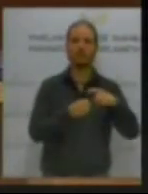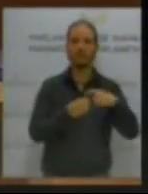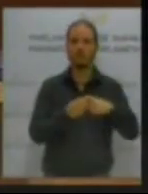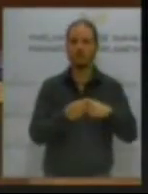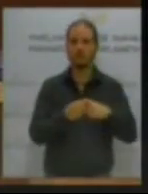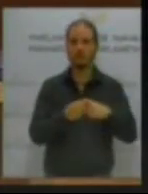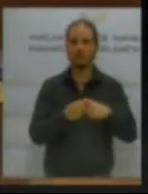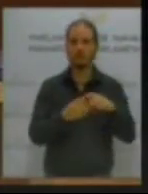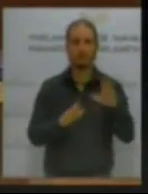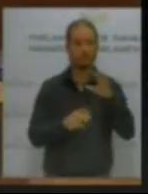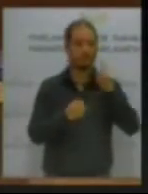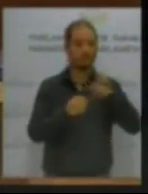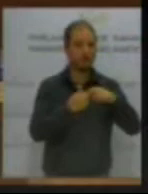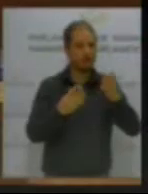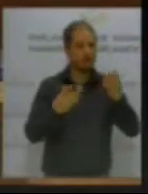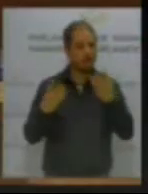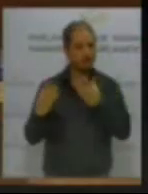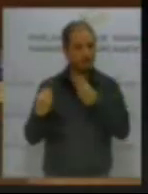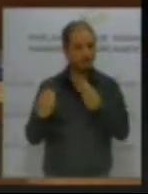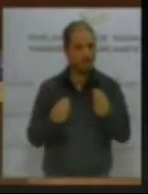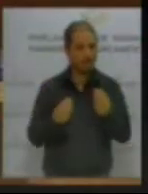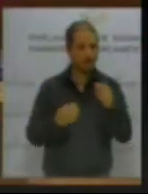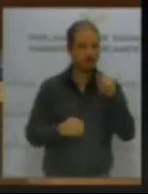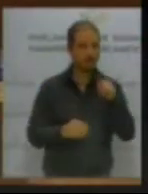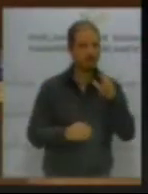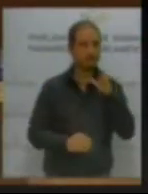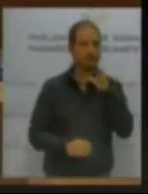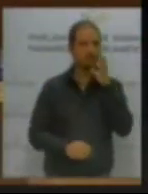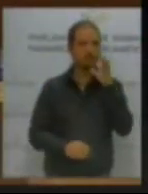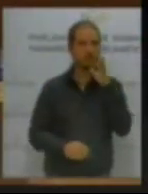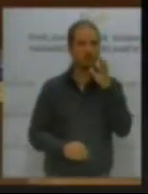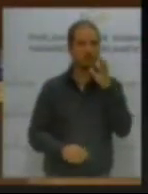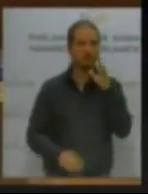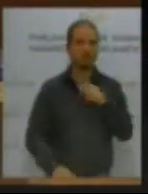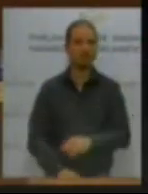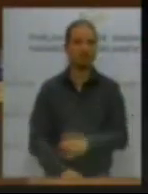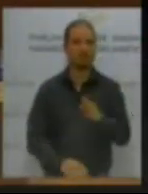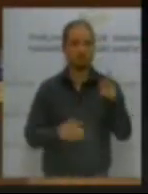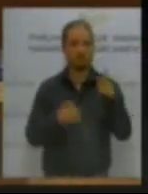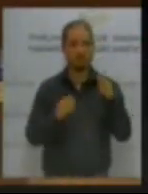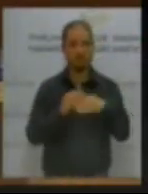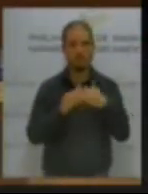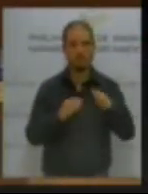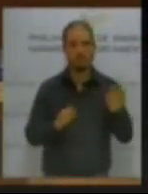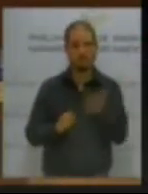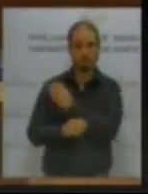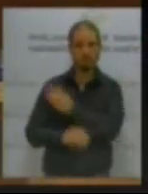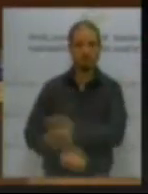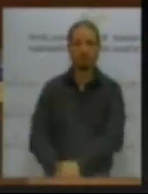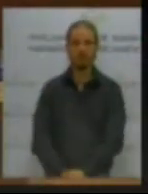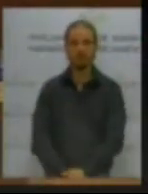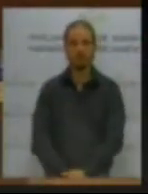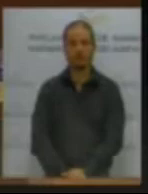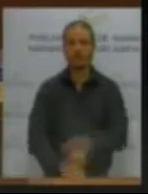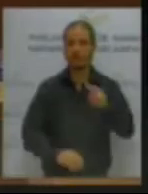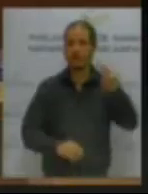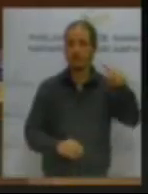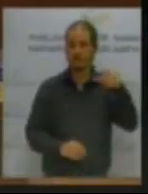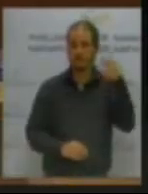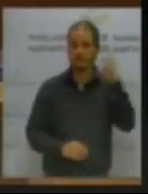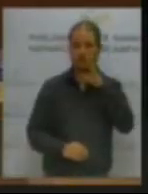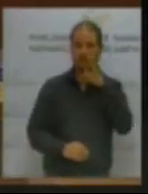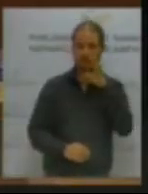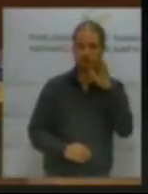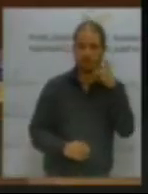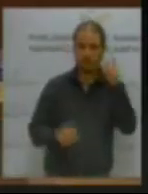uno de los motivos por los que, sí, ese fue uno de los motivos. Y el segundo es porque no se especificaba el punto exacto de la